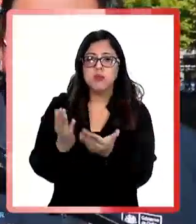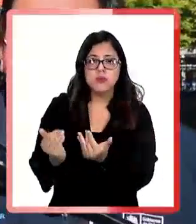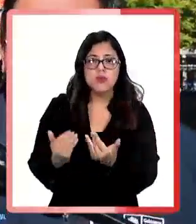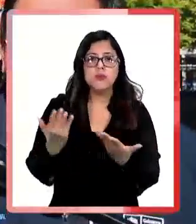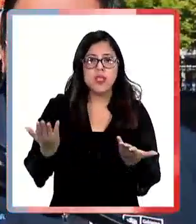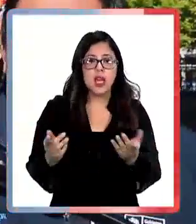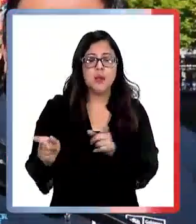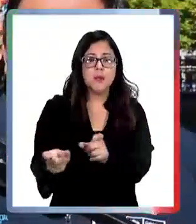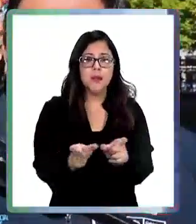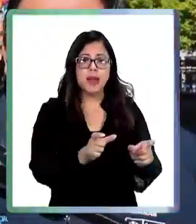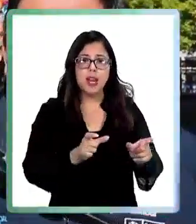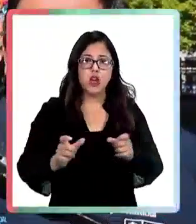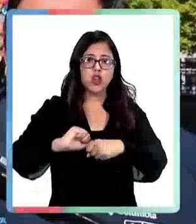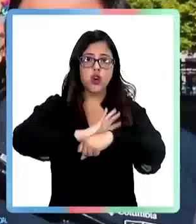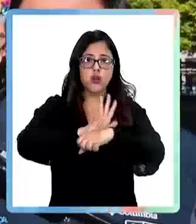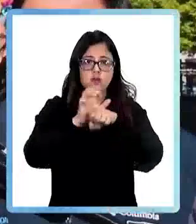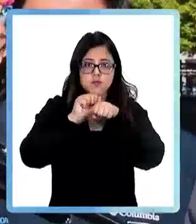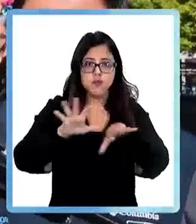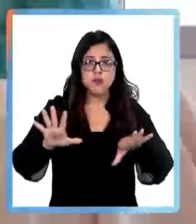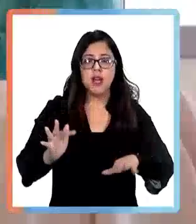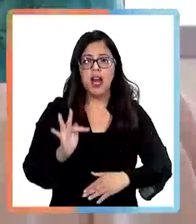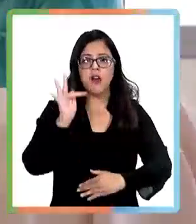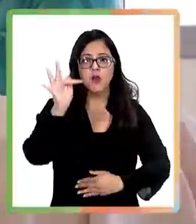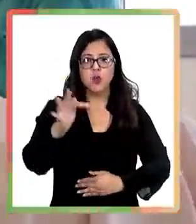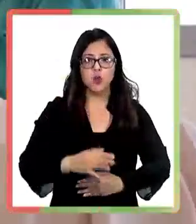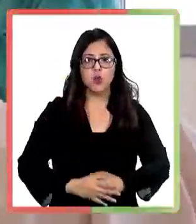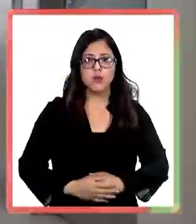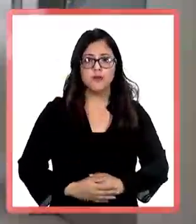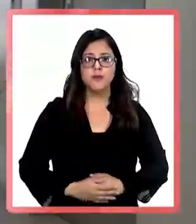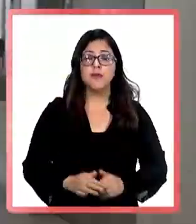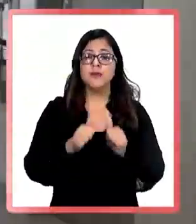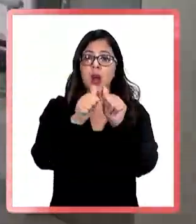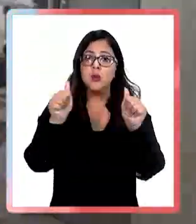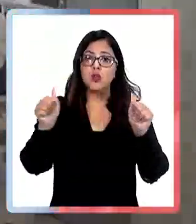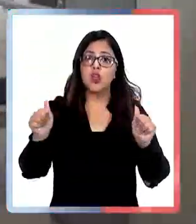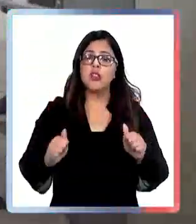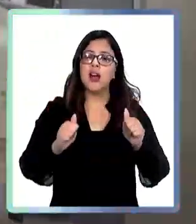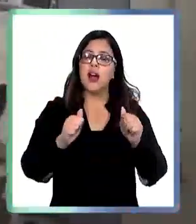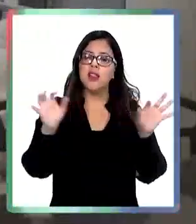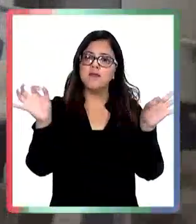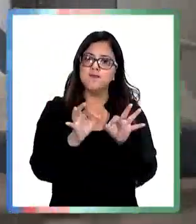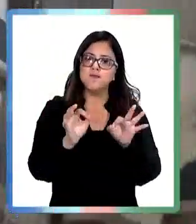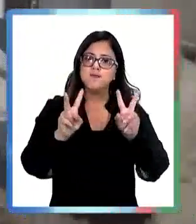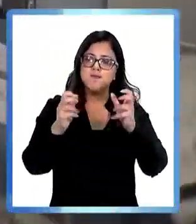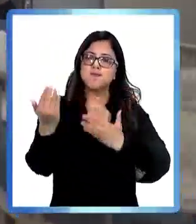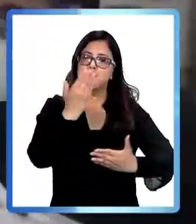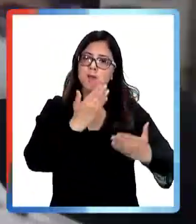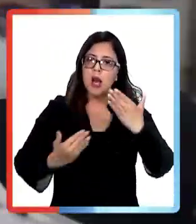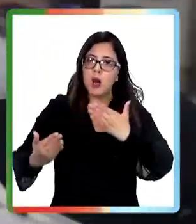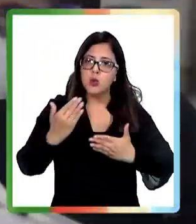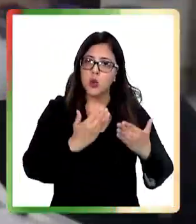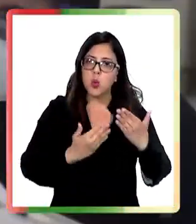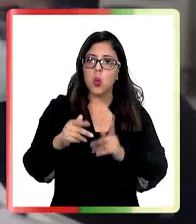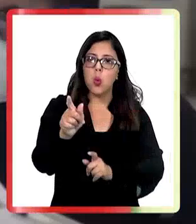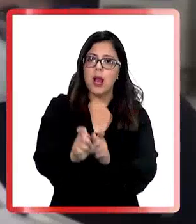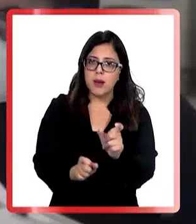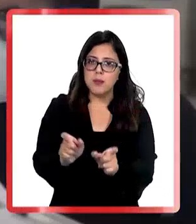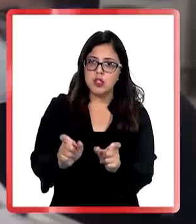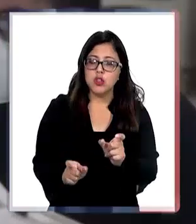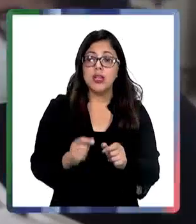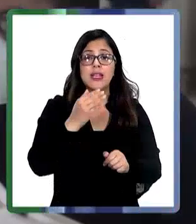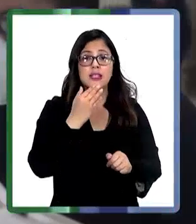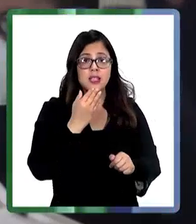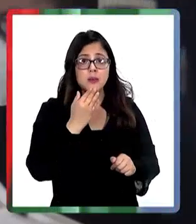para el control de la pandemia de aquí al futuro. La autoridad sanitaria hizo un énfasis en el autocuidado en la población